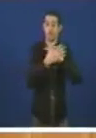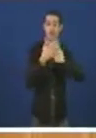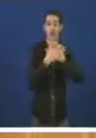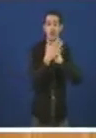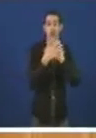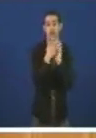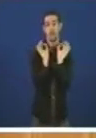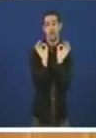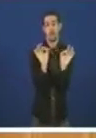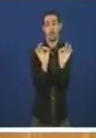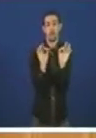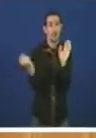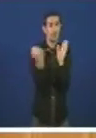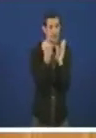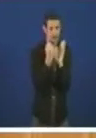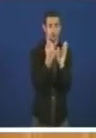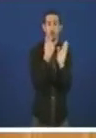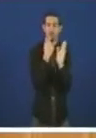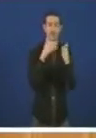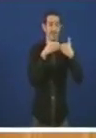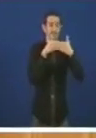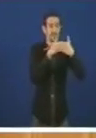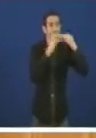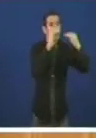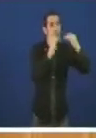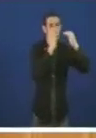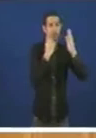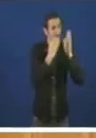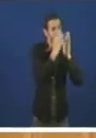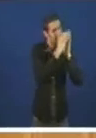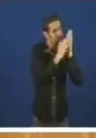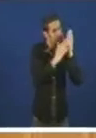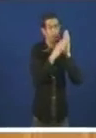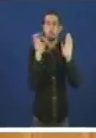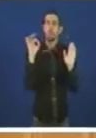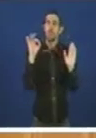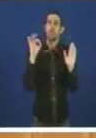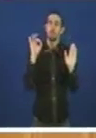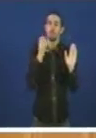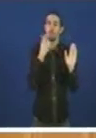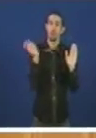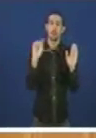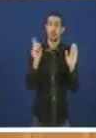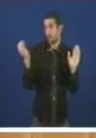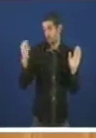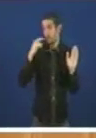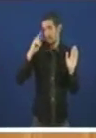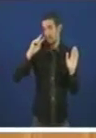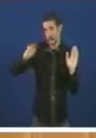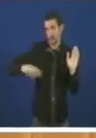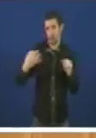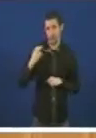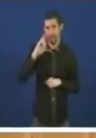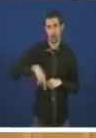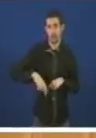Tambén está registrado Poder o calquera Non hai a palabra de DIC En ningún sitio En ningún Polo menos recoñeza Que na resolución